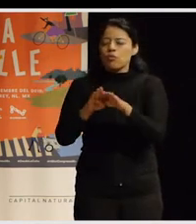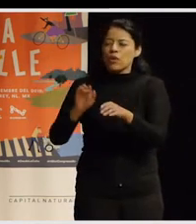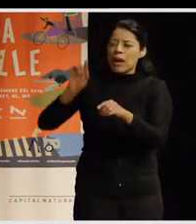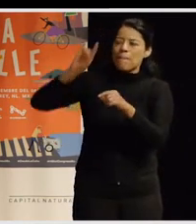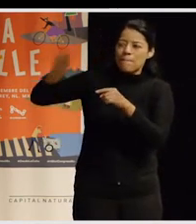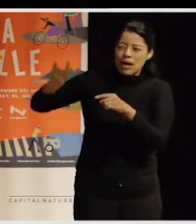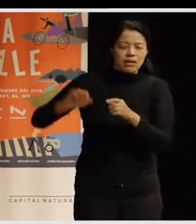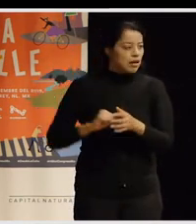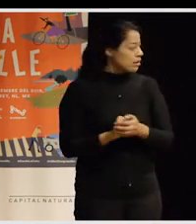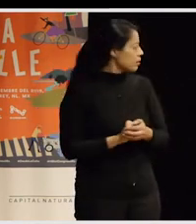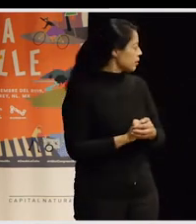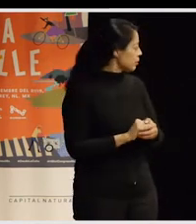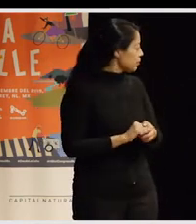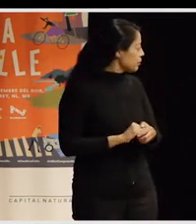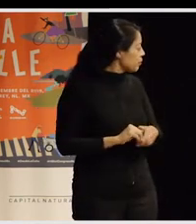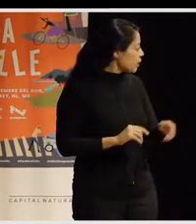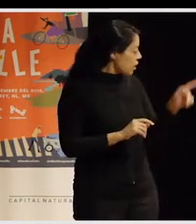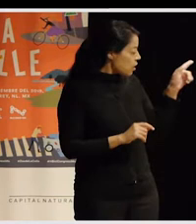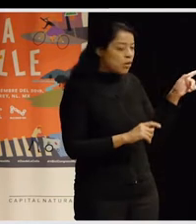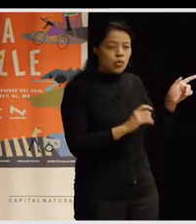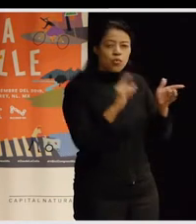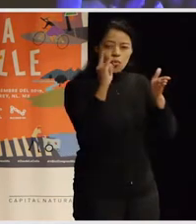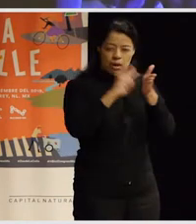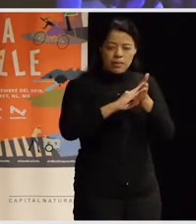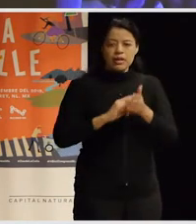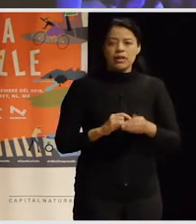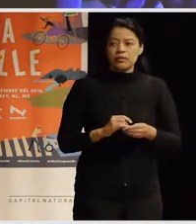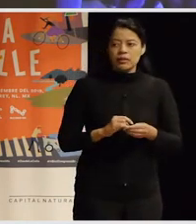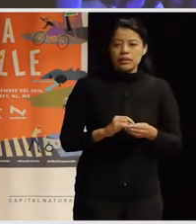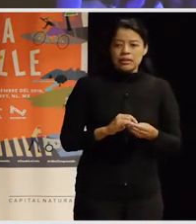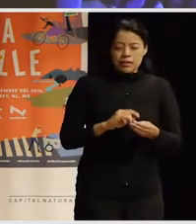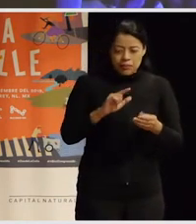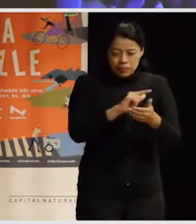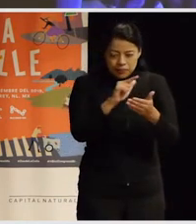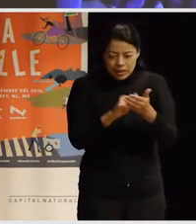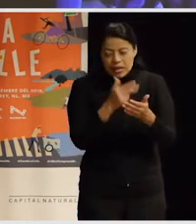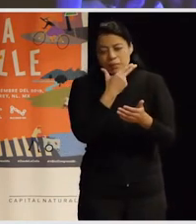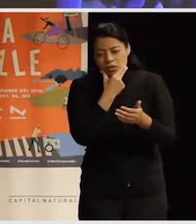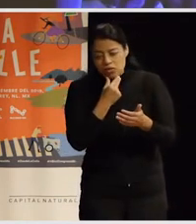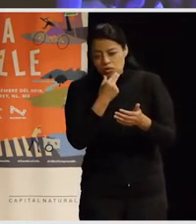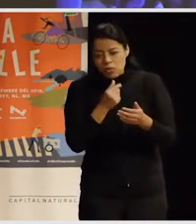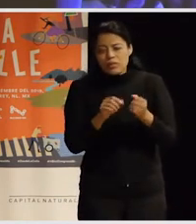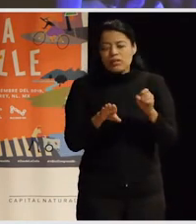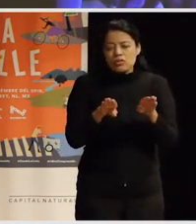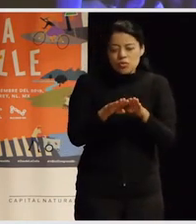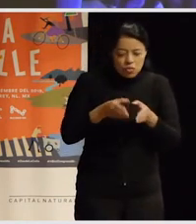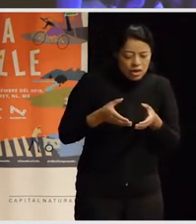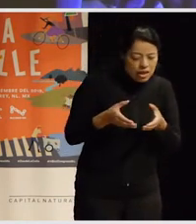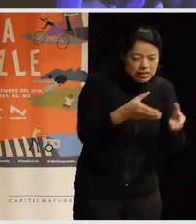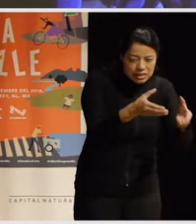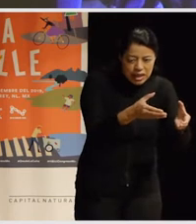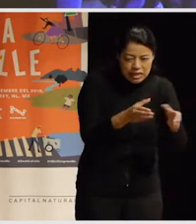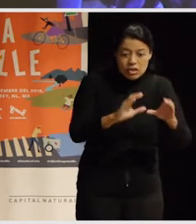de masculinidades o, bueno, trabajando también, cómo afecta el comportamiento masculino a que las calles sean unos lugares